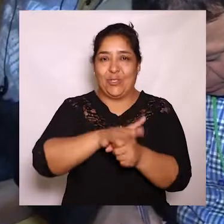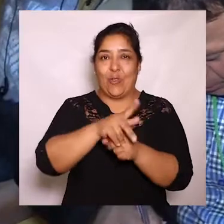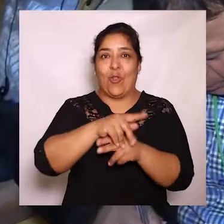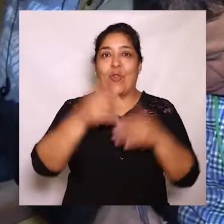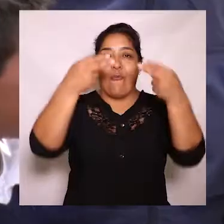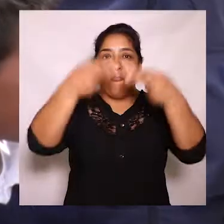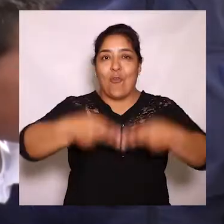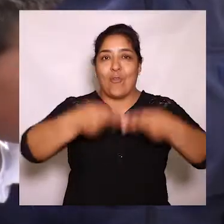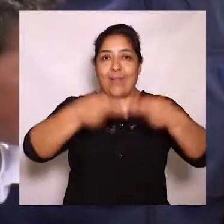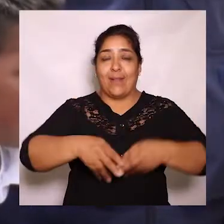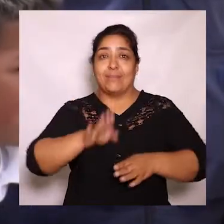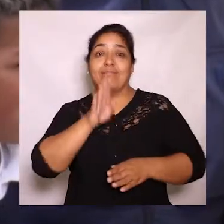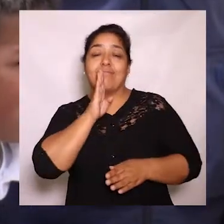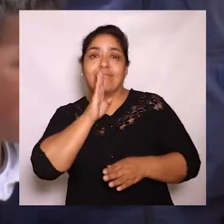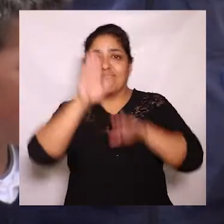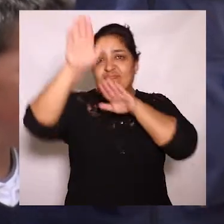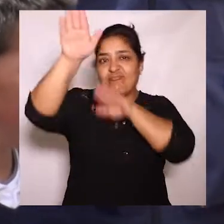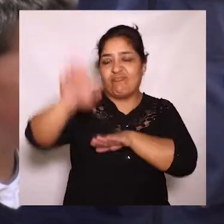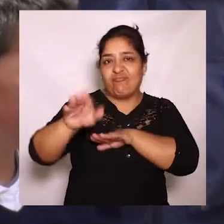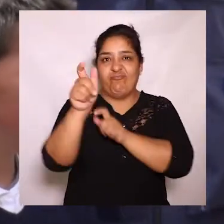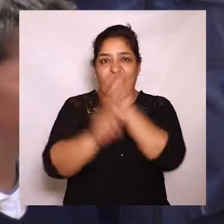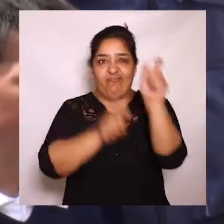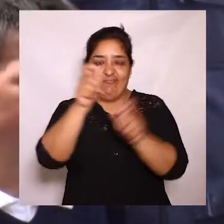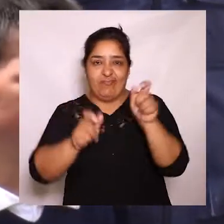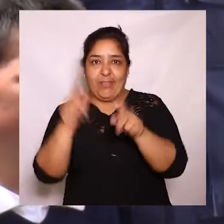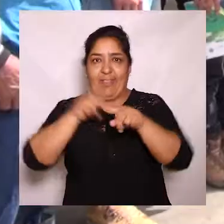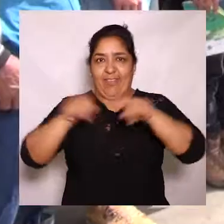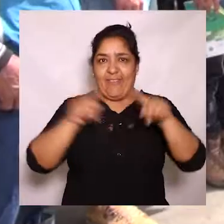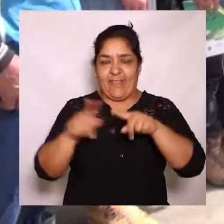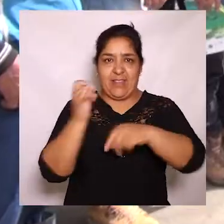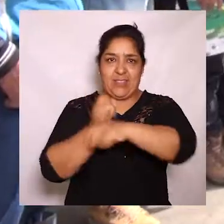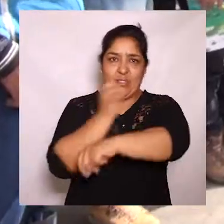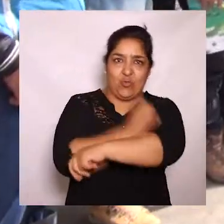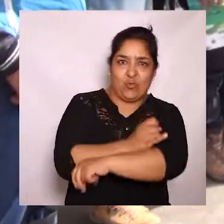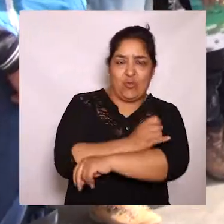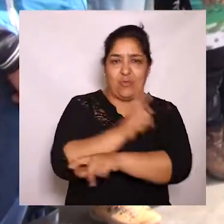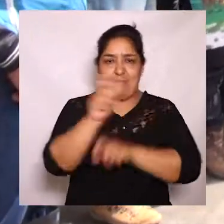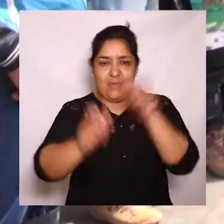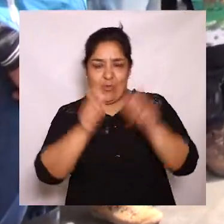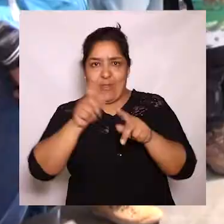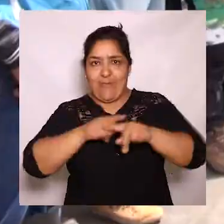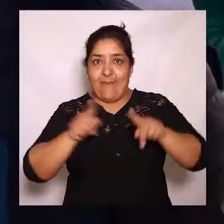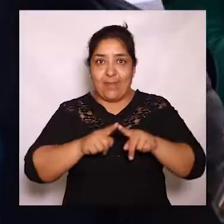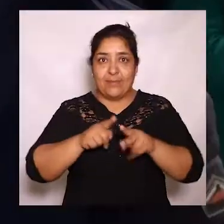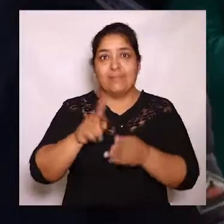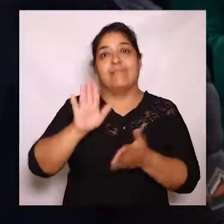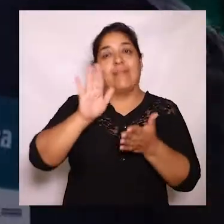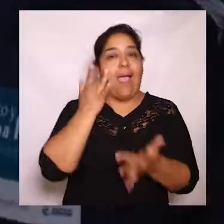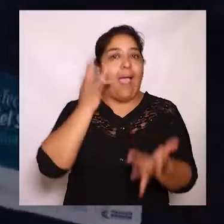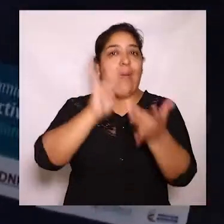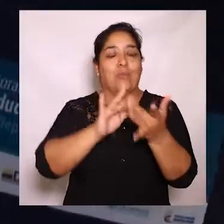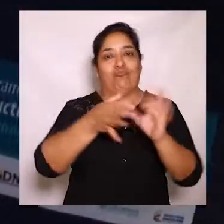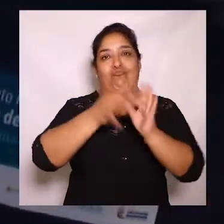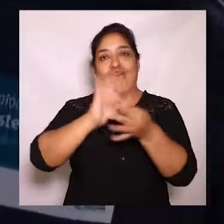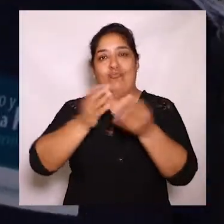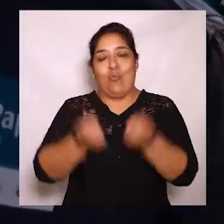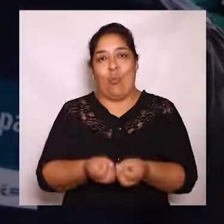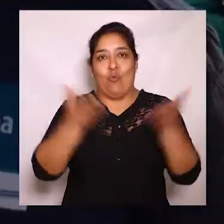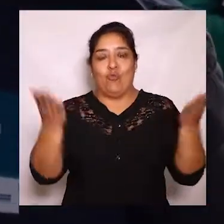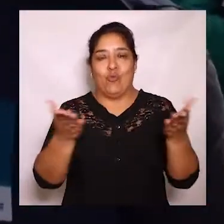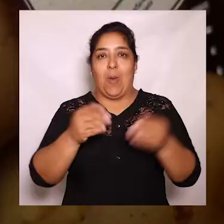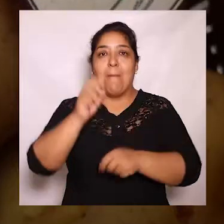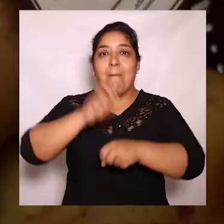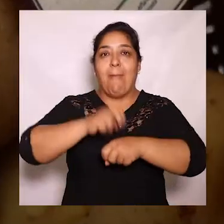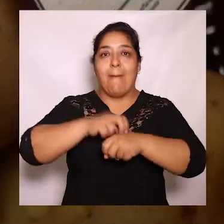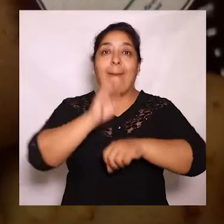la Zona de Frontera, del cual tomaron parte representantes de diferentes instituciones y actores relacionados con la cadena productiva de la Papa